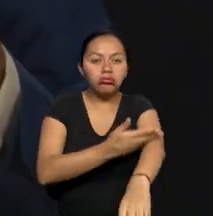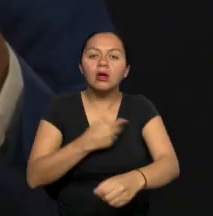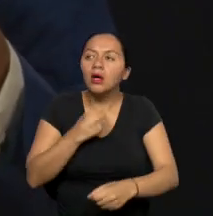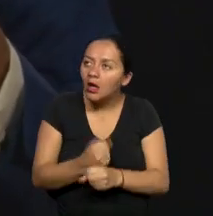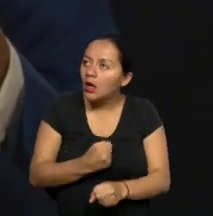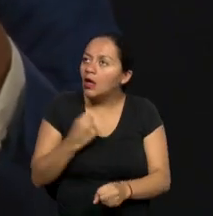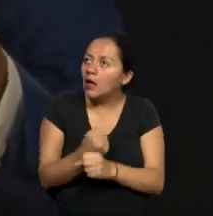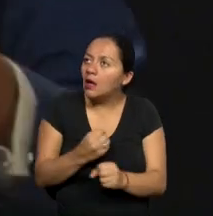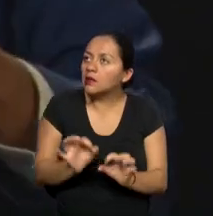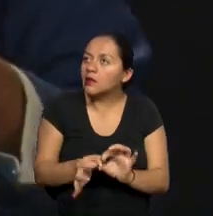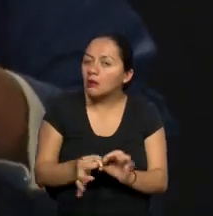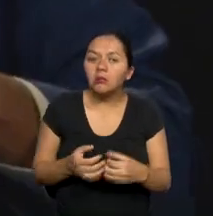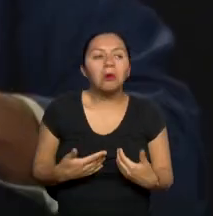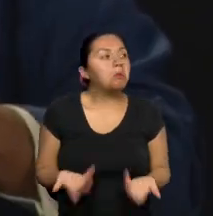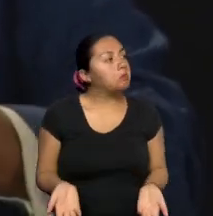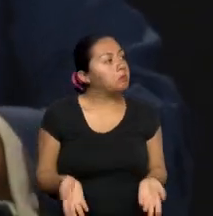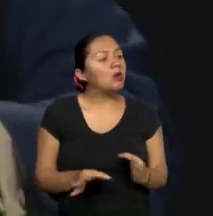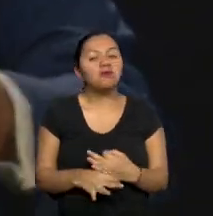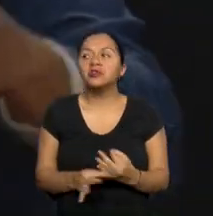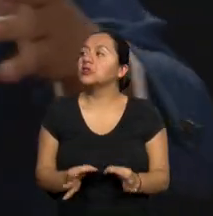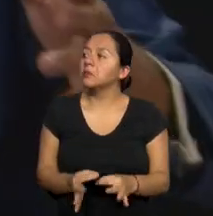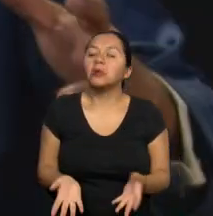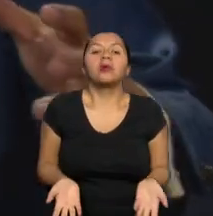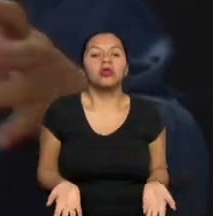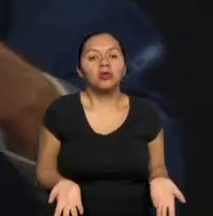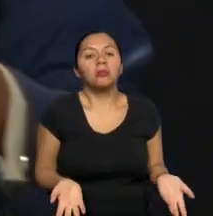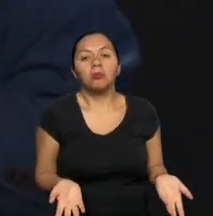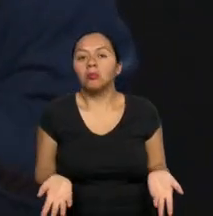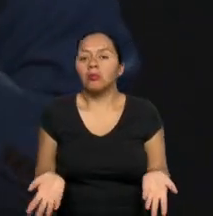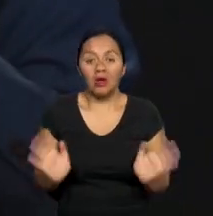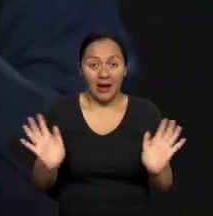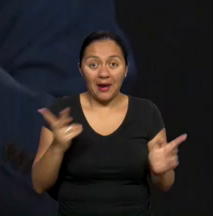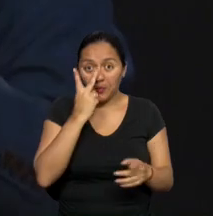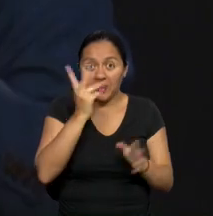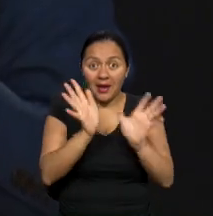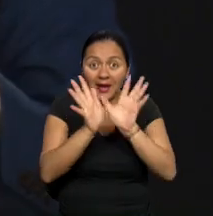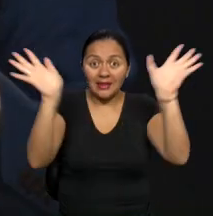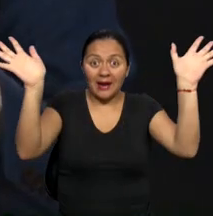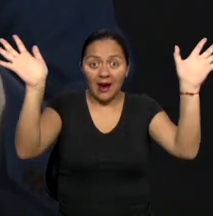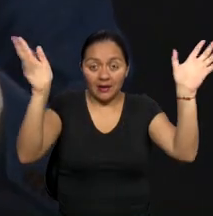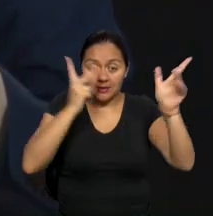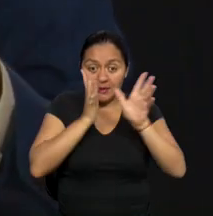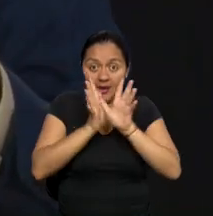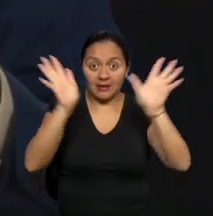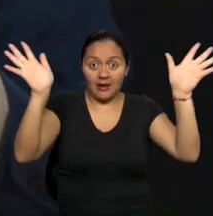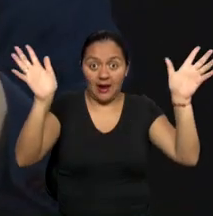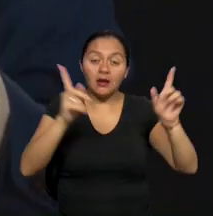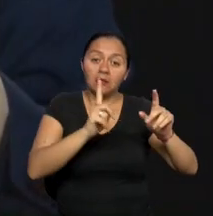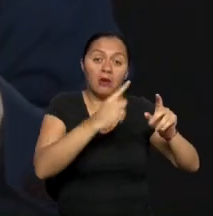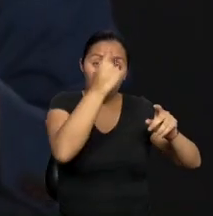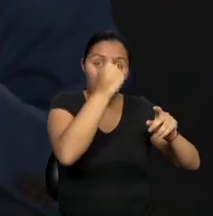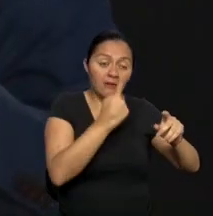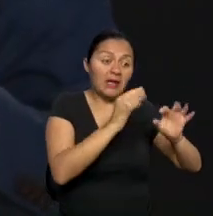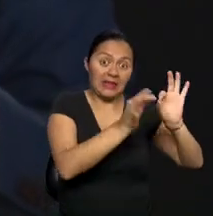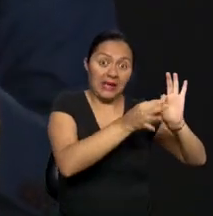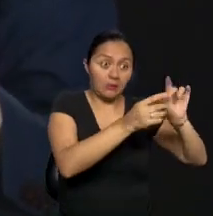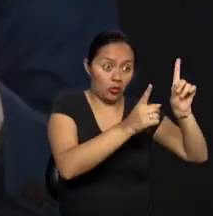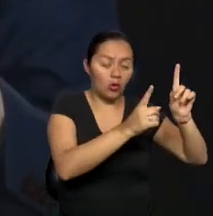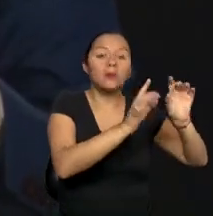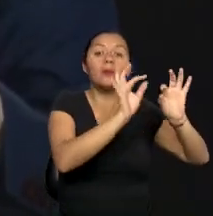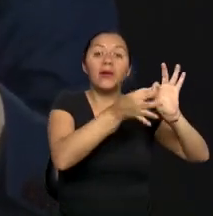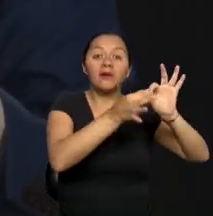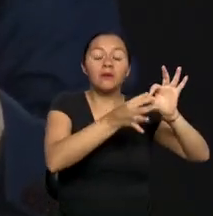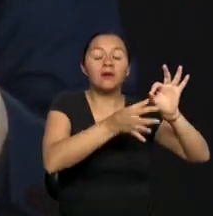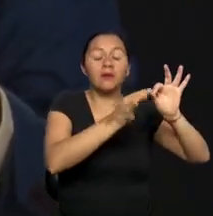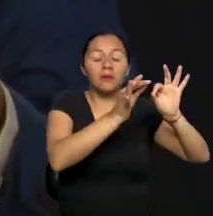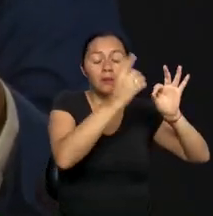En los diversos perfiles. En este momento ya hablemos a nivel general de la certificación, porque hay otros perfiles, solo para acotarlos,